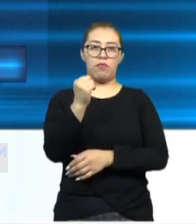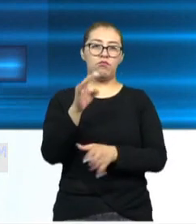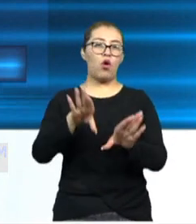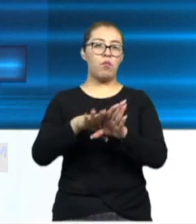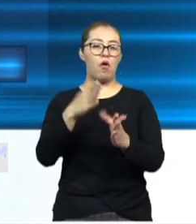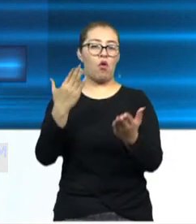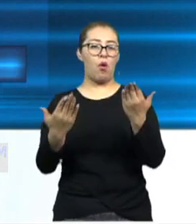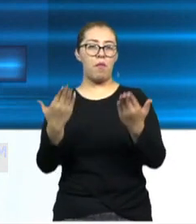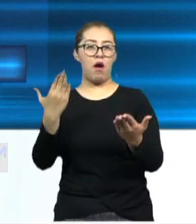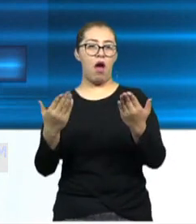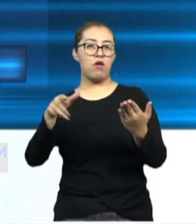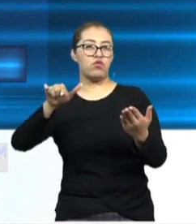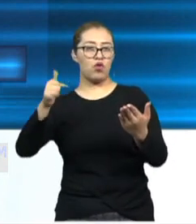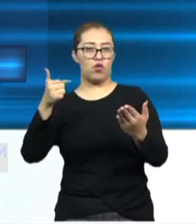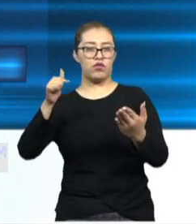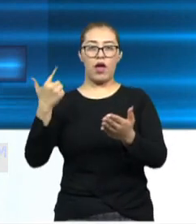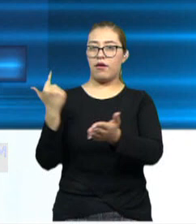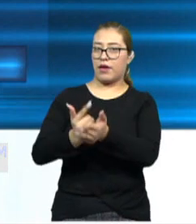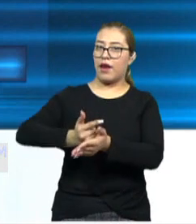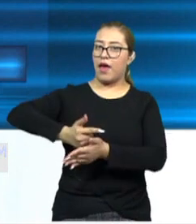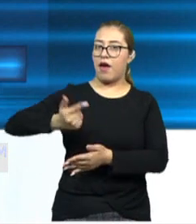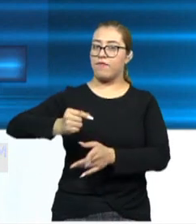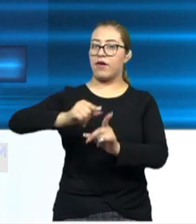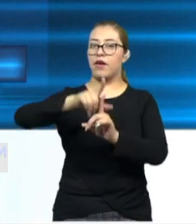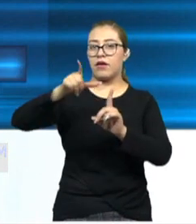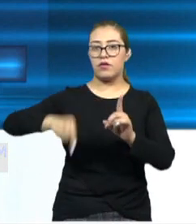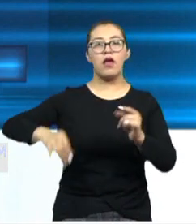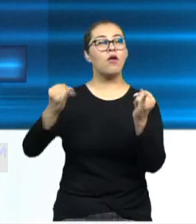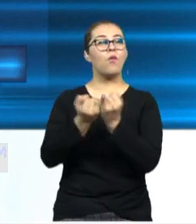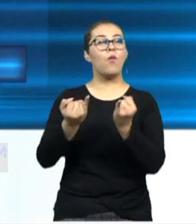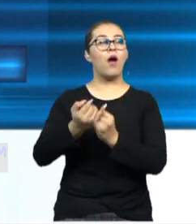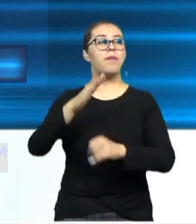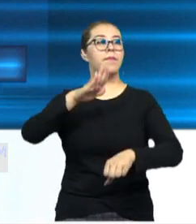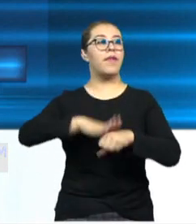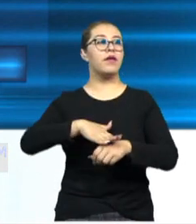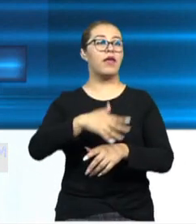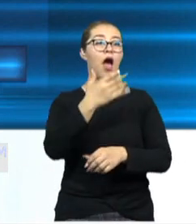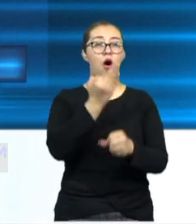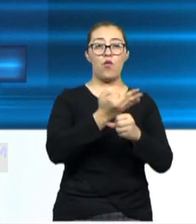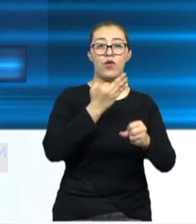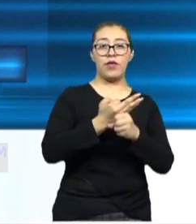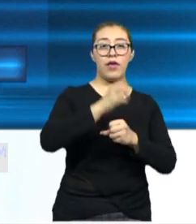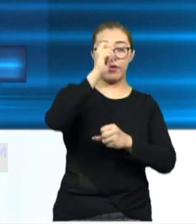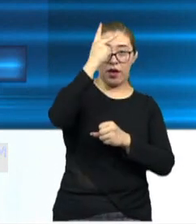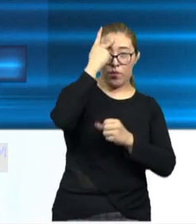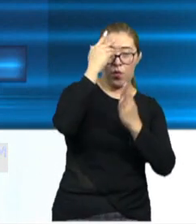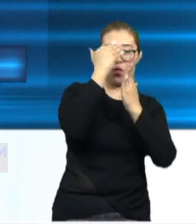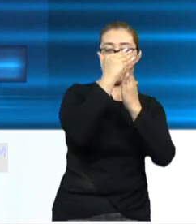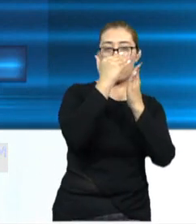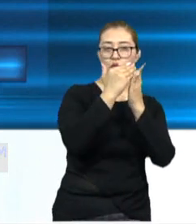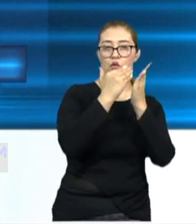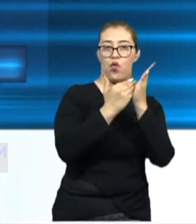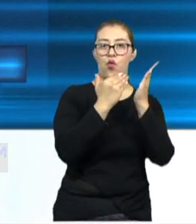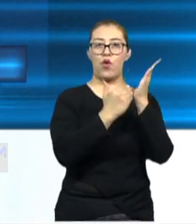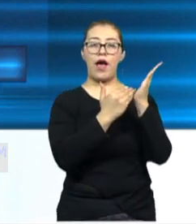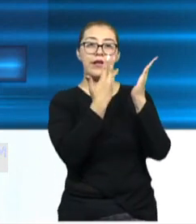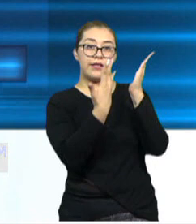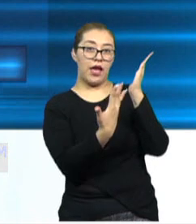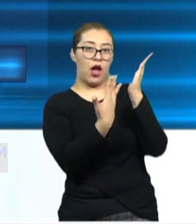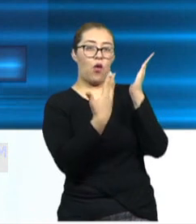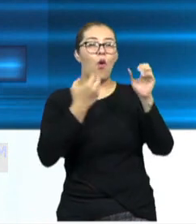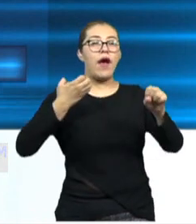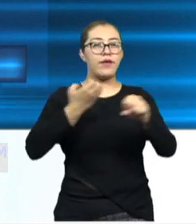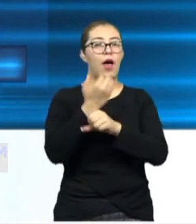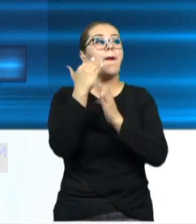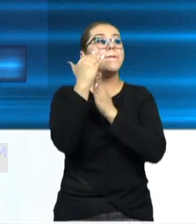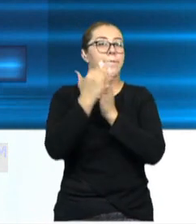contra 12, que es la letalidad nacional y estamos entre los 5 estados que menor, que más baja letalidad tienen. Y